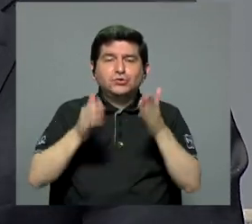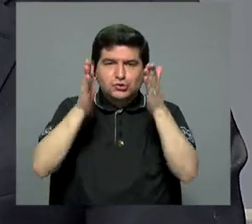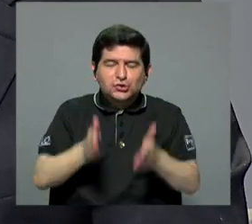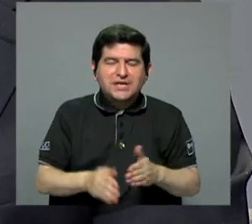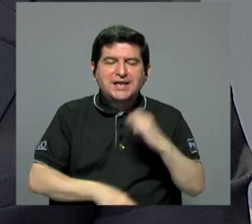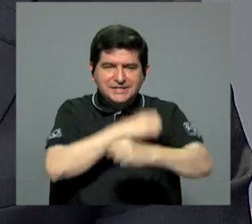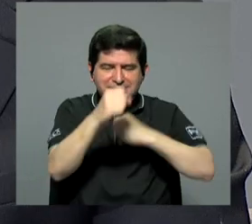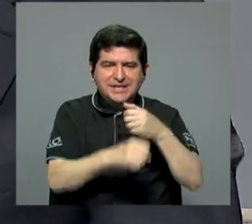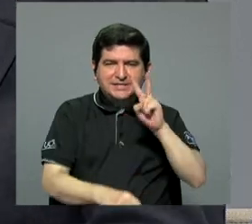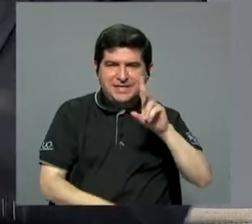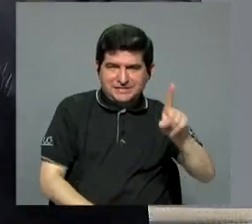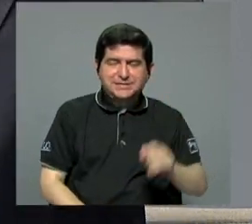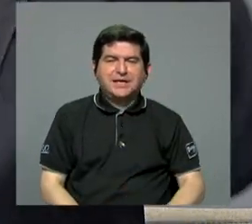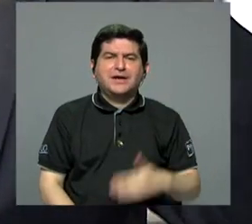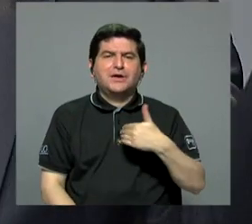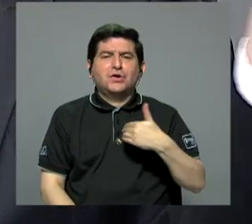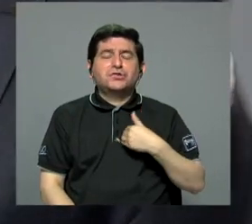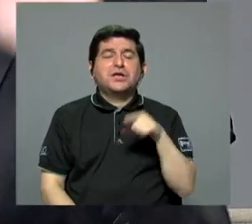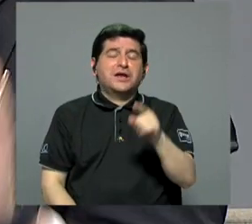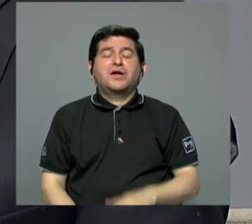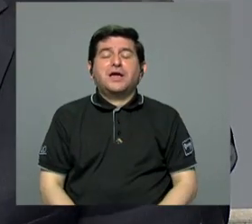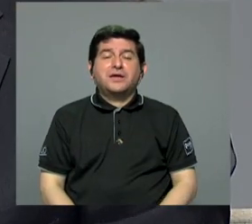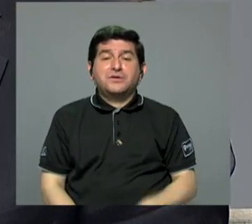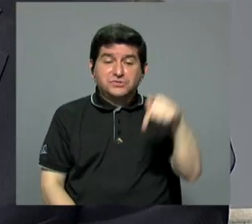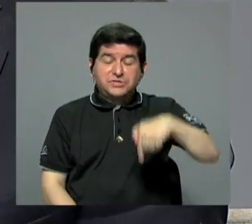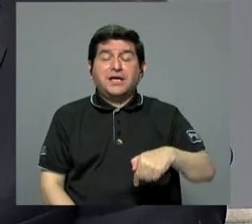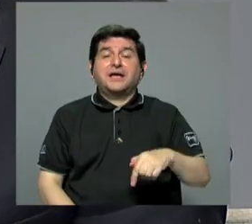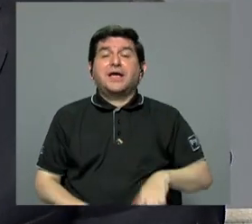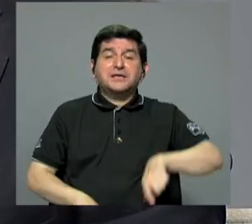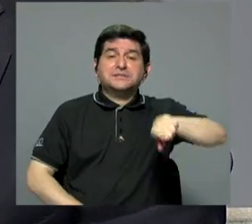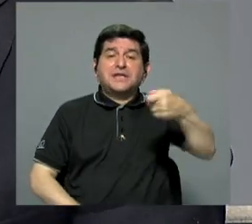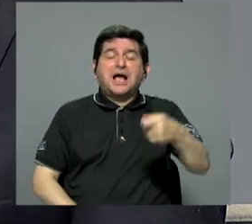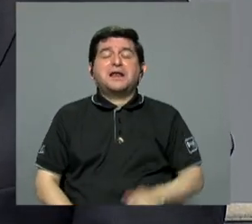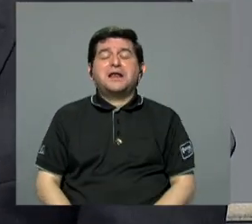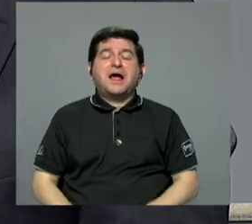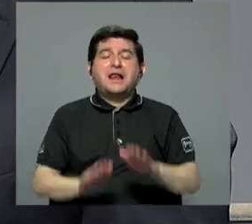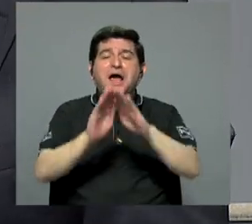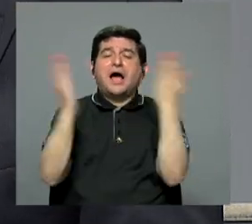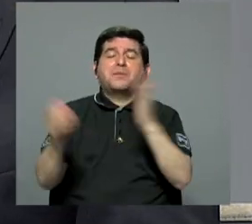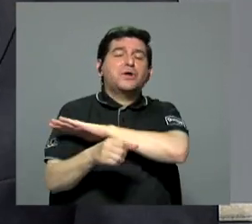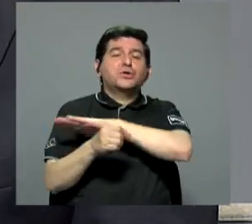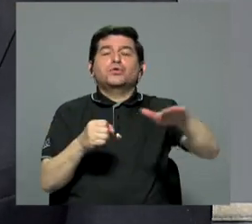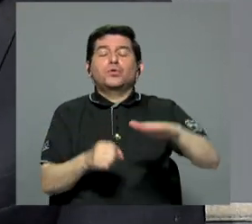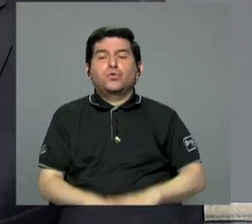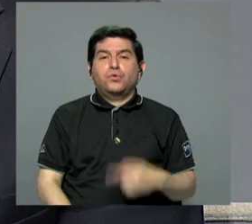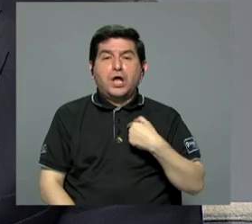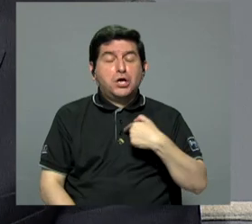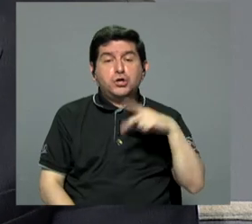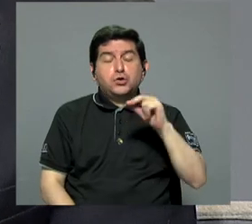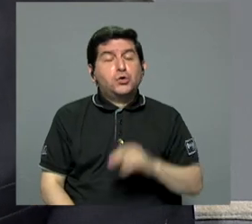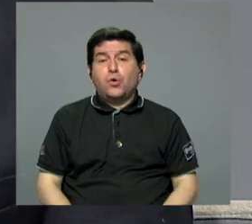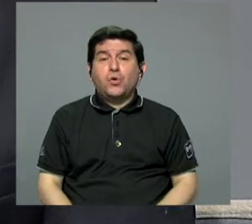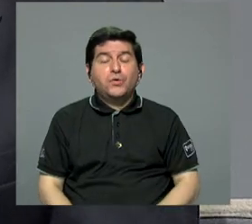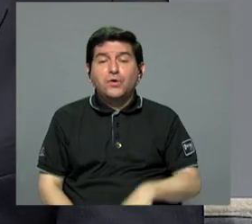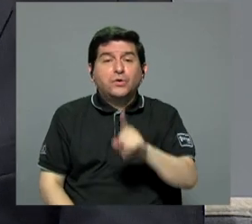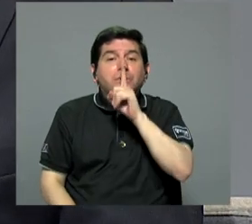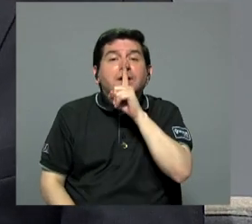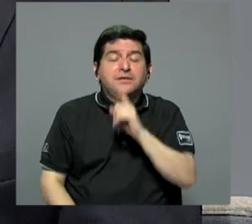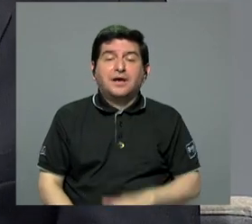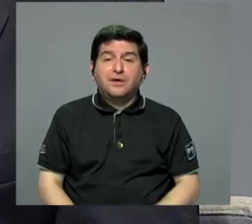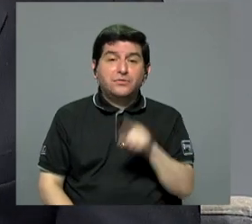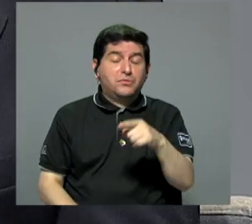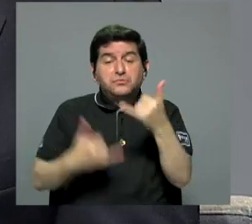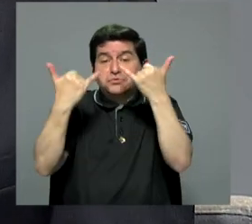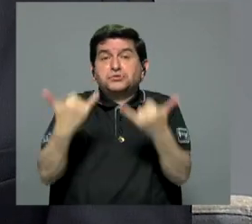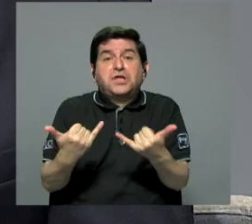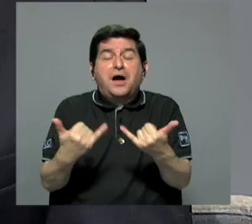XXI, muchos de los cuales tienen vitrina abierta en este canal. Con todo respeto se lo digo y espero que no me censuren. Bueno... Está